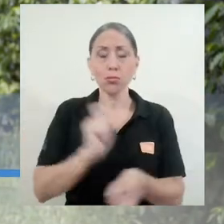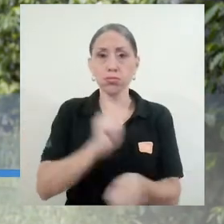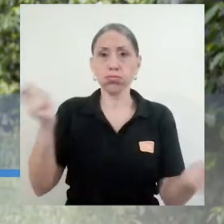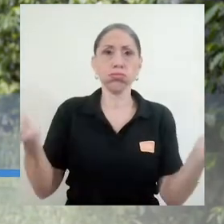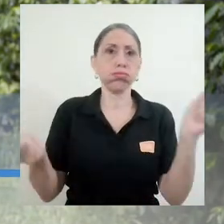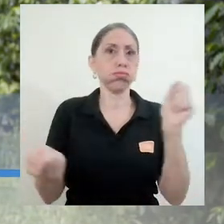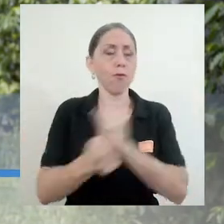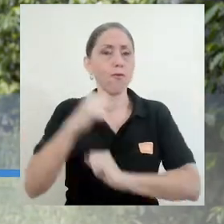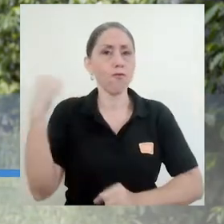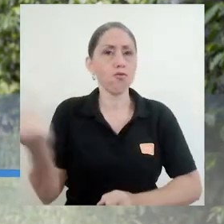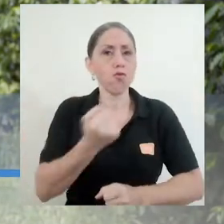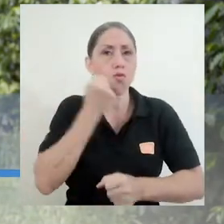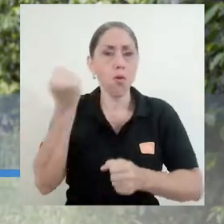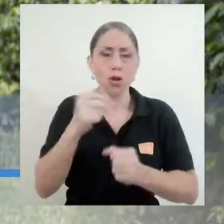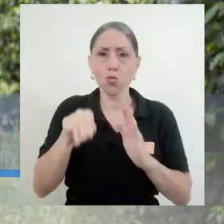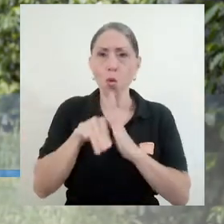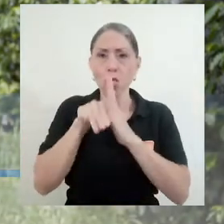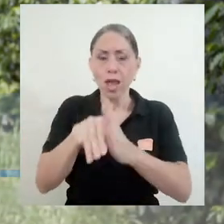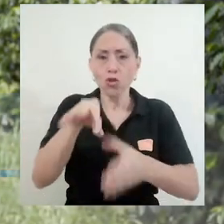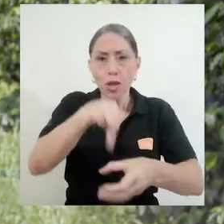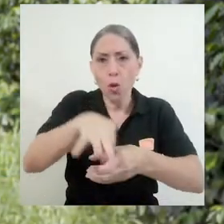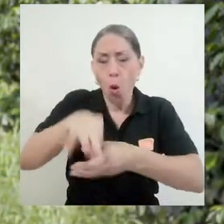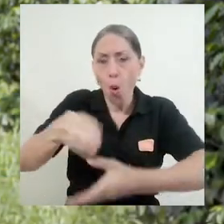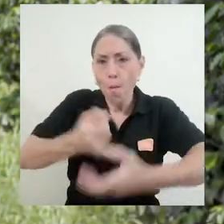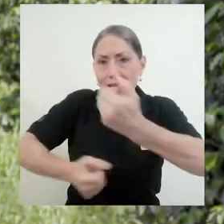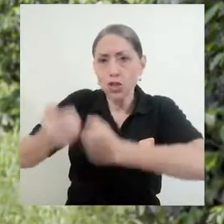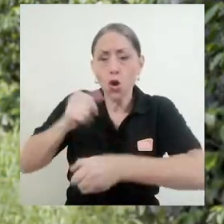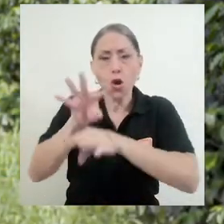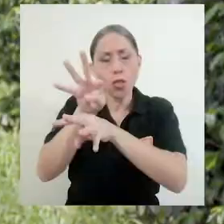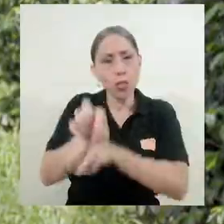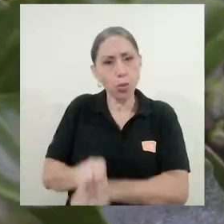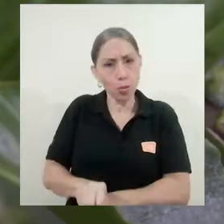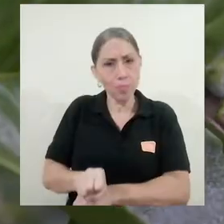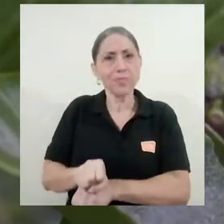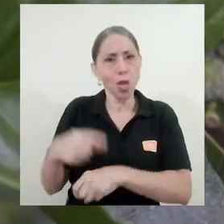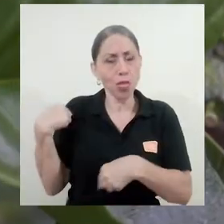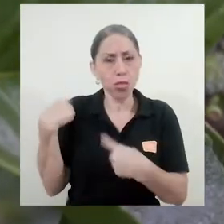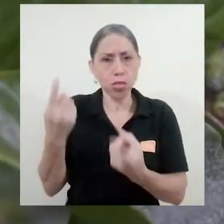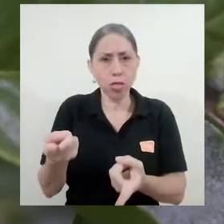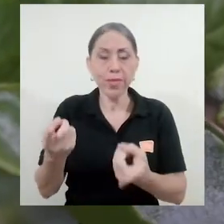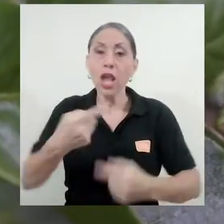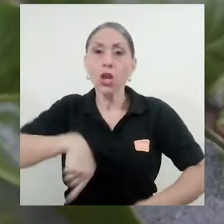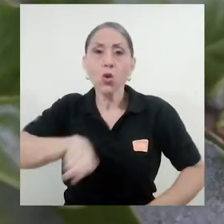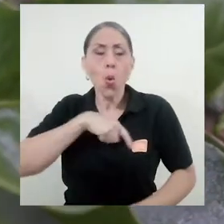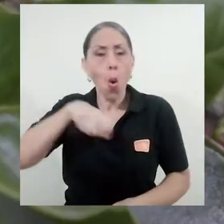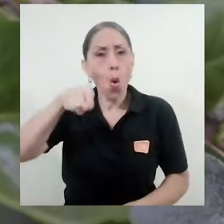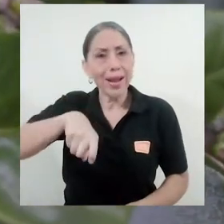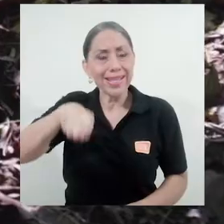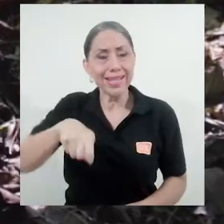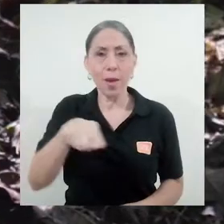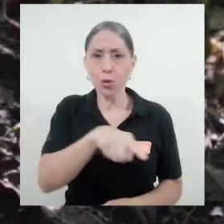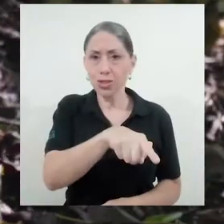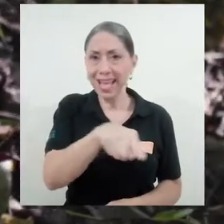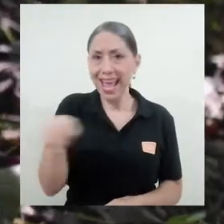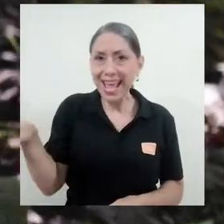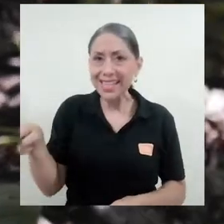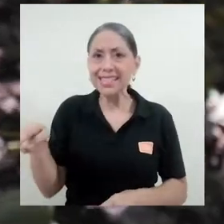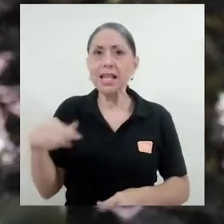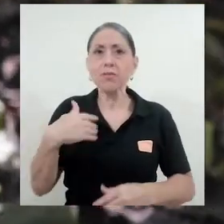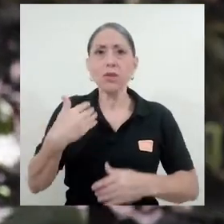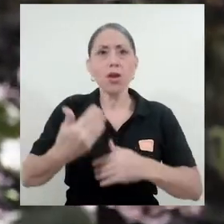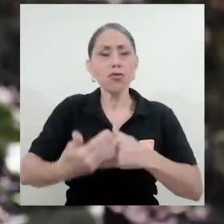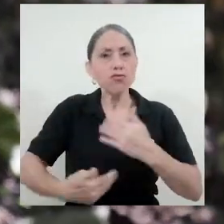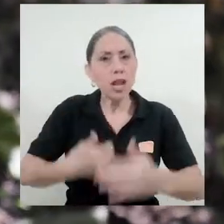en los modelos de producción convencionales o tradicionales y necesitamos que el